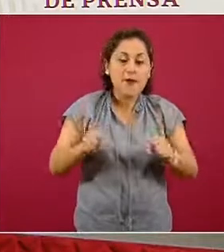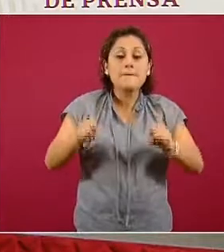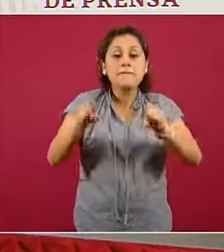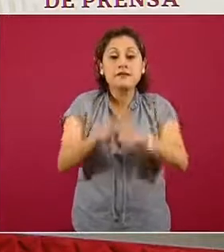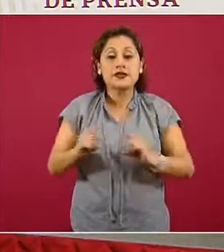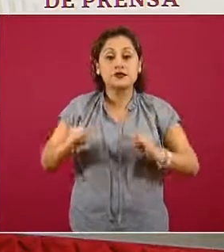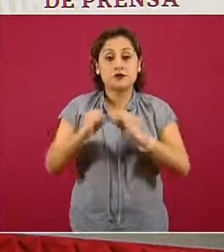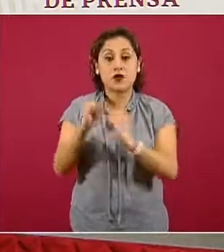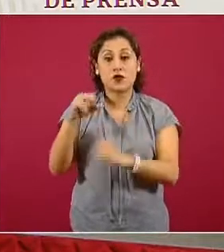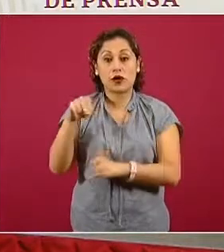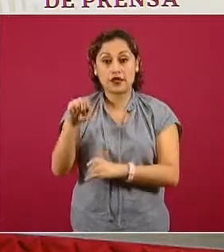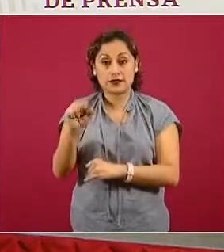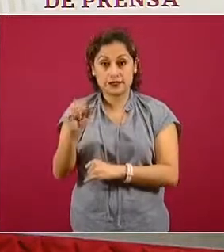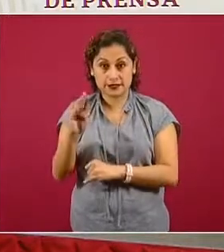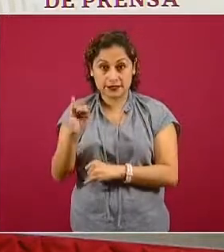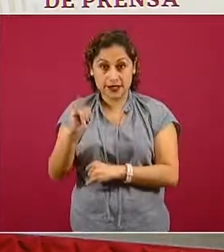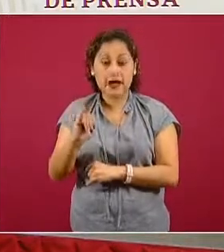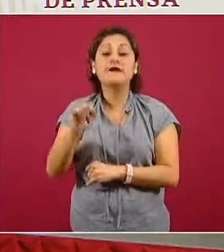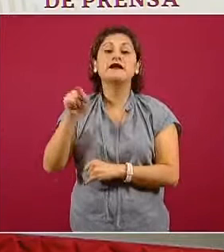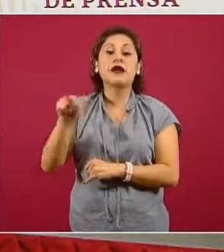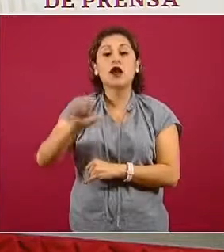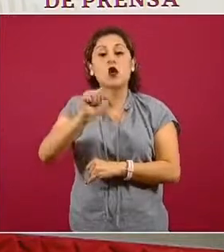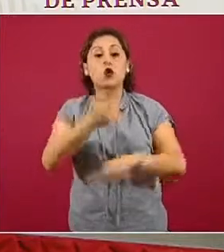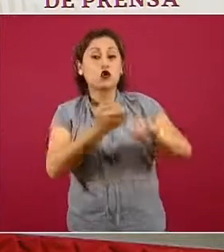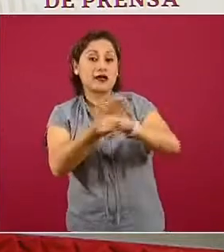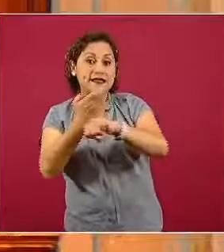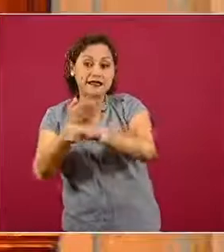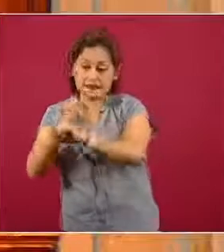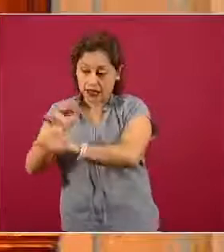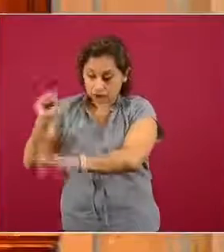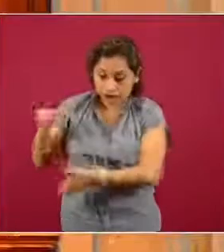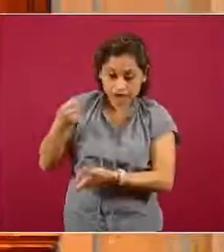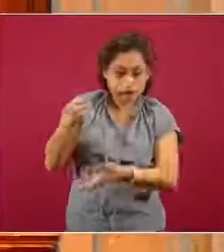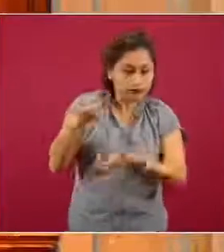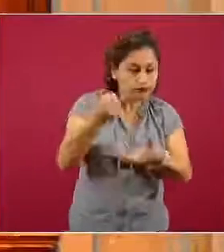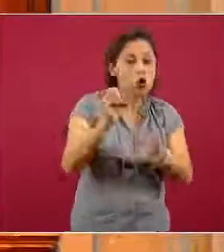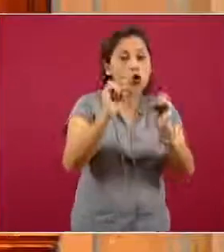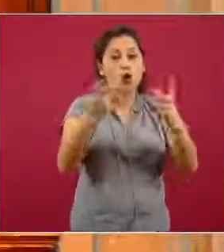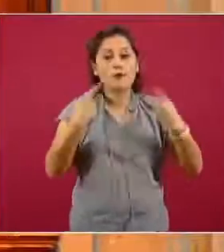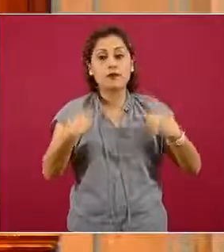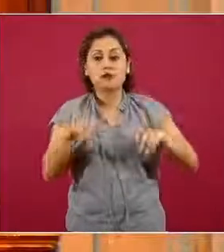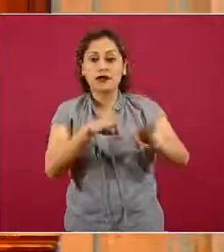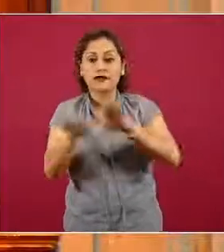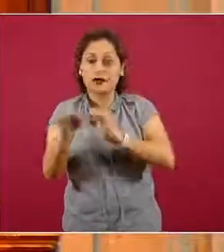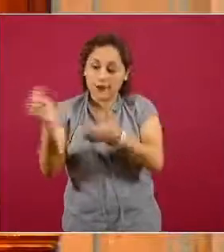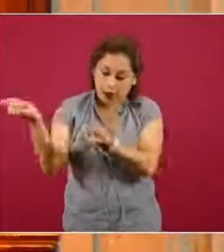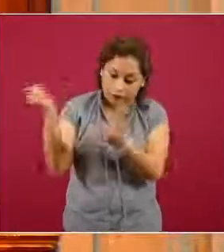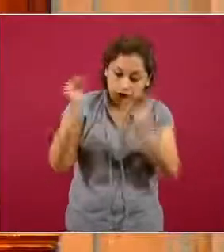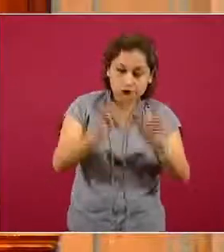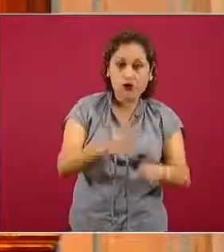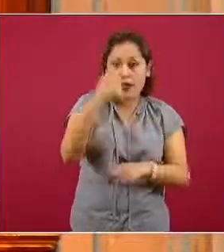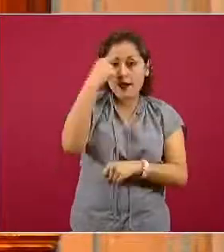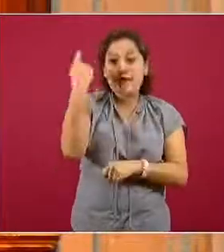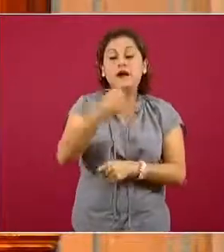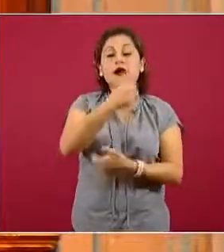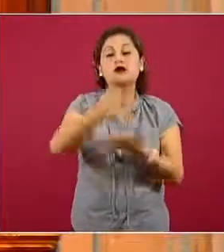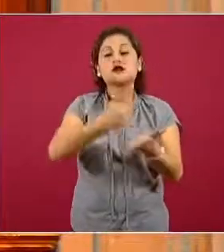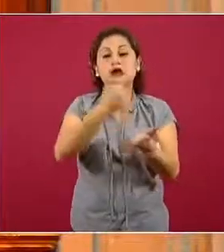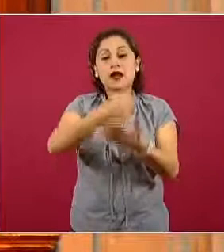que está integrando recursos de otros estados y del país, para en su momento poder operar no solamente el tema de camas